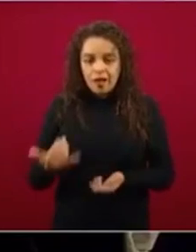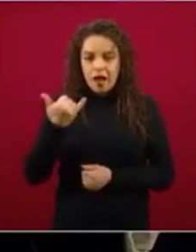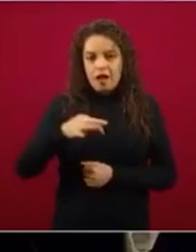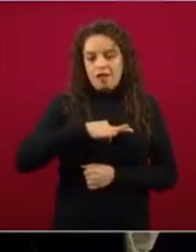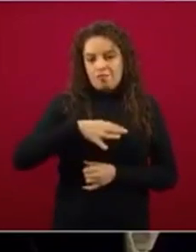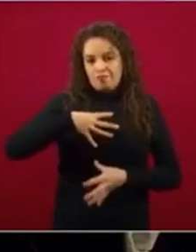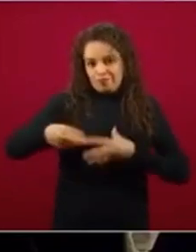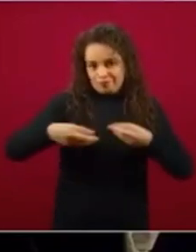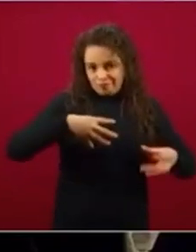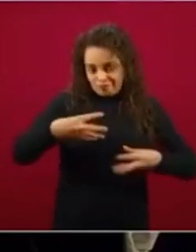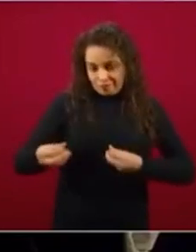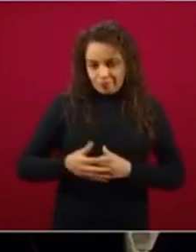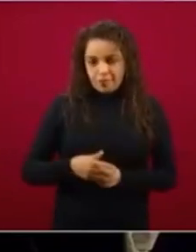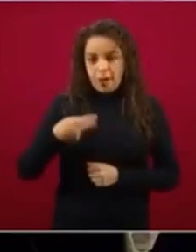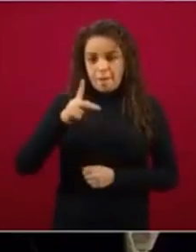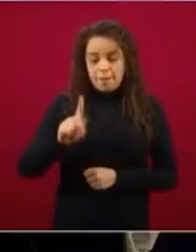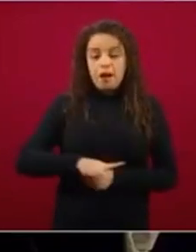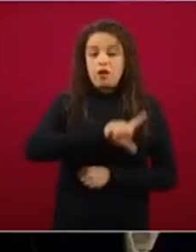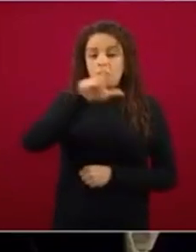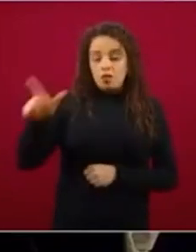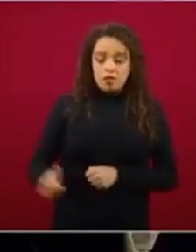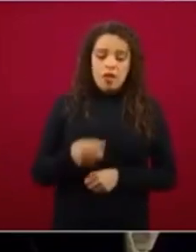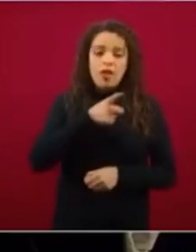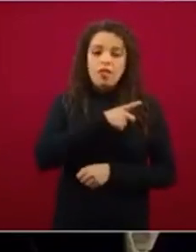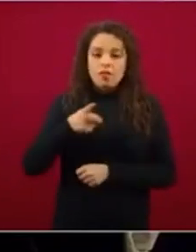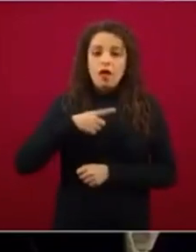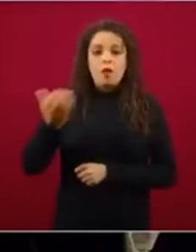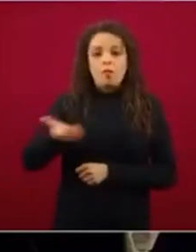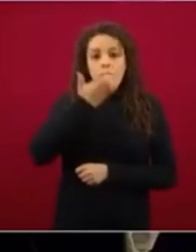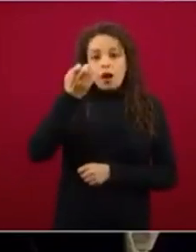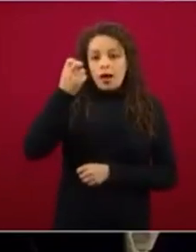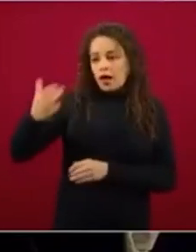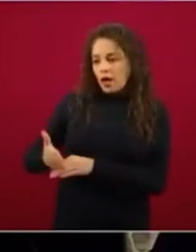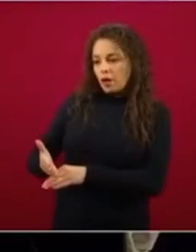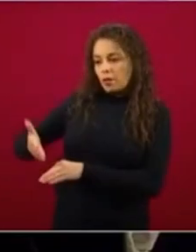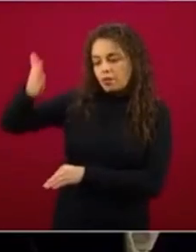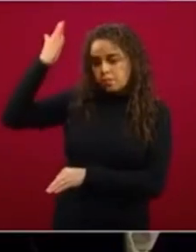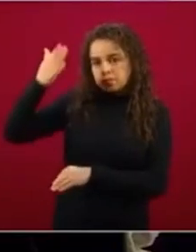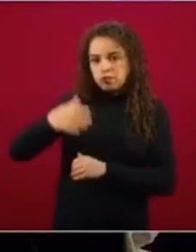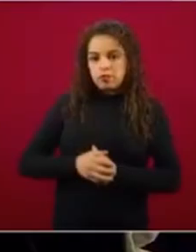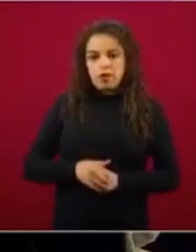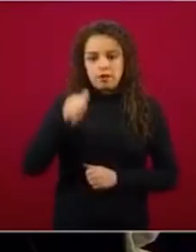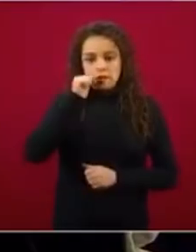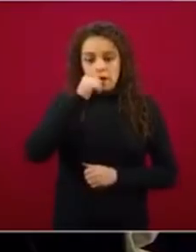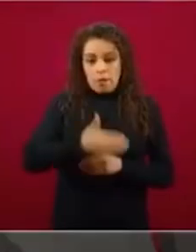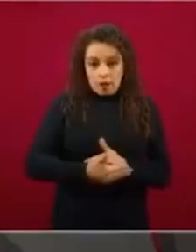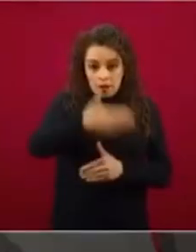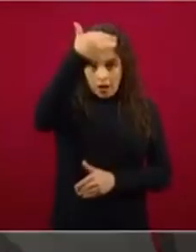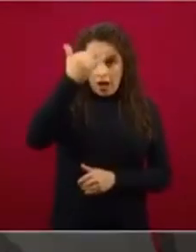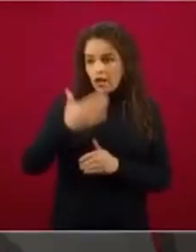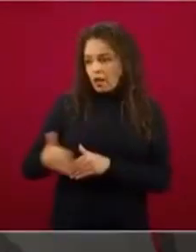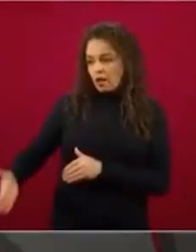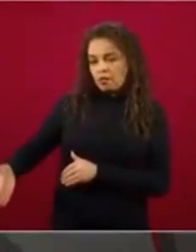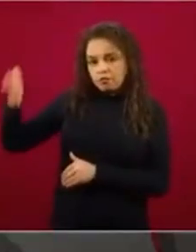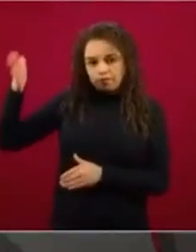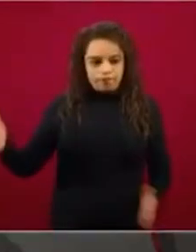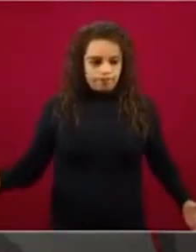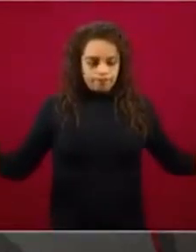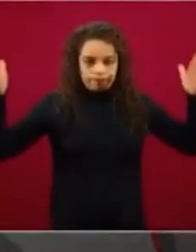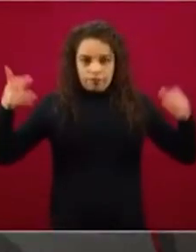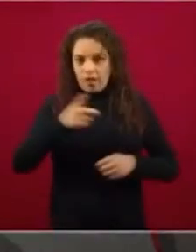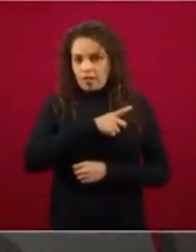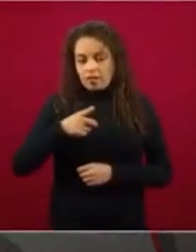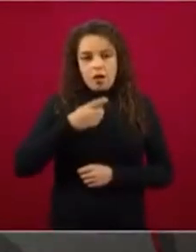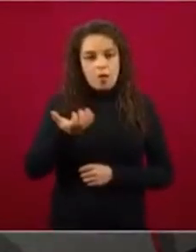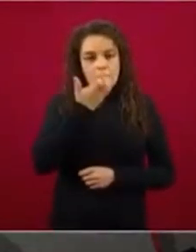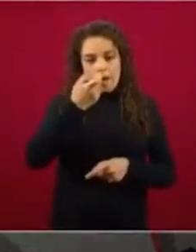irnos acostumbrando a este tipo de barreras, sobre todo en las partes laterales y en las partes frontales. Y también en la siguiente, en las áreas de